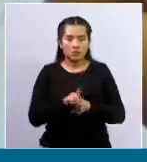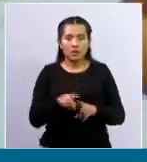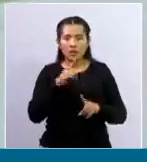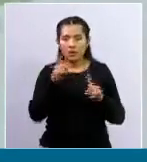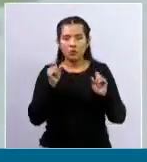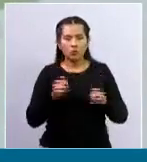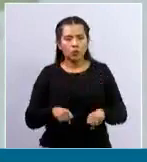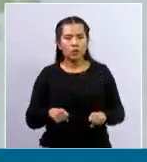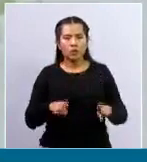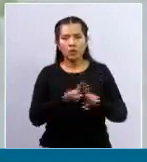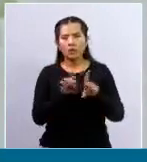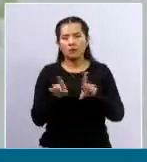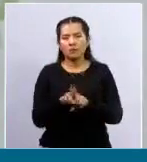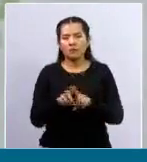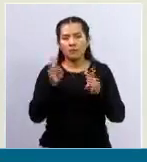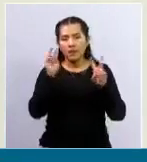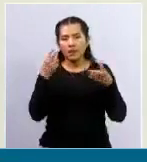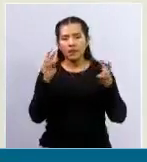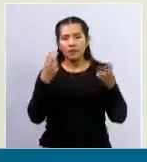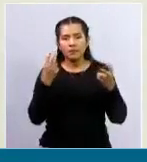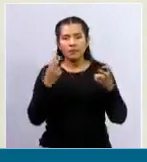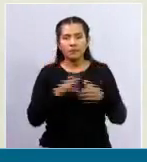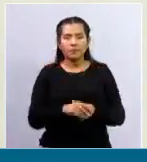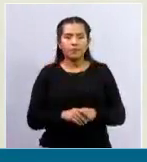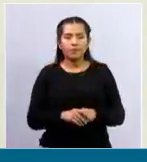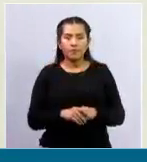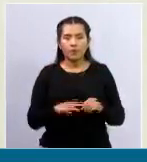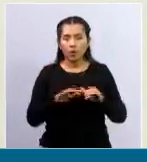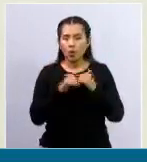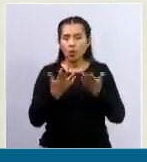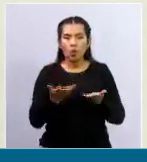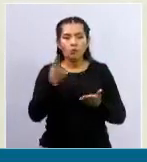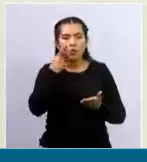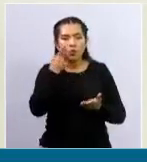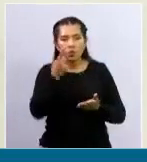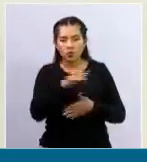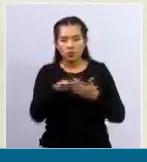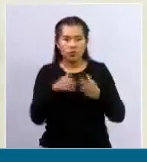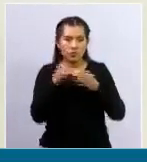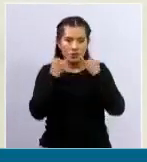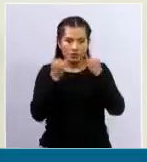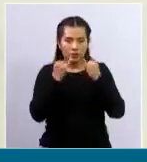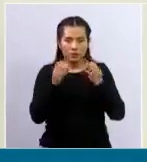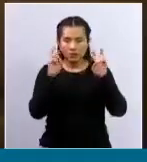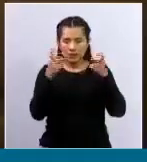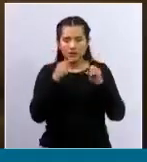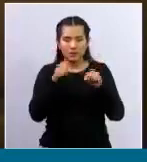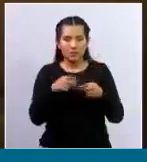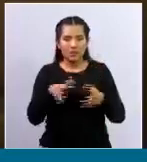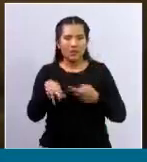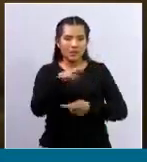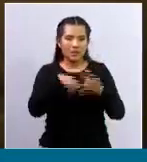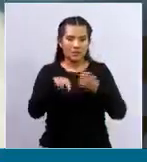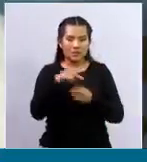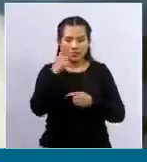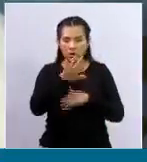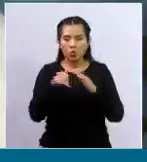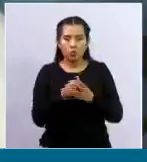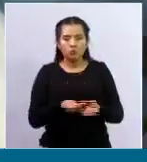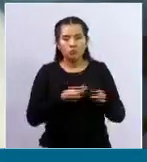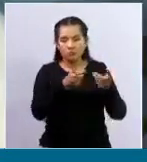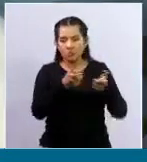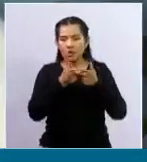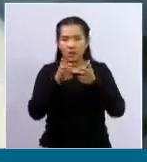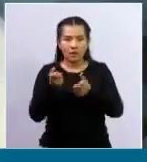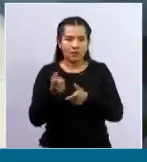conocer toda la información relacionada a su suministro. Y como lo